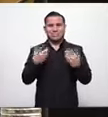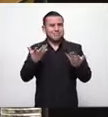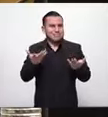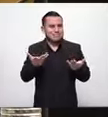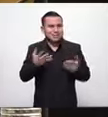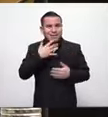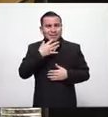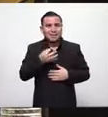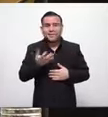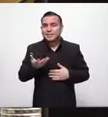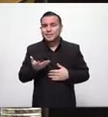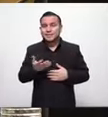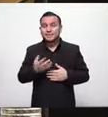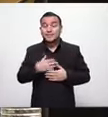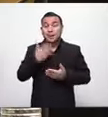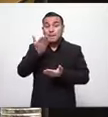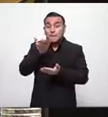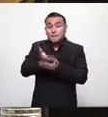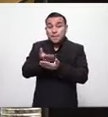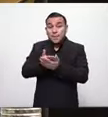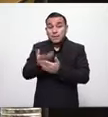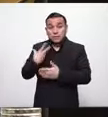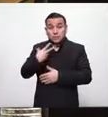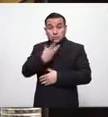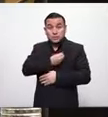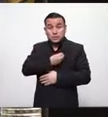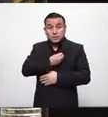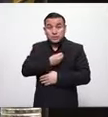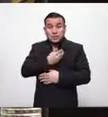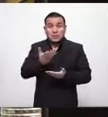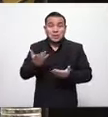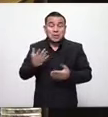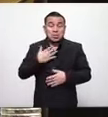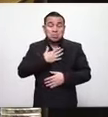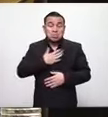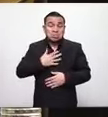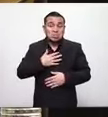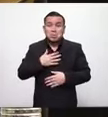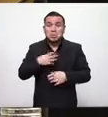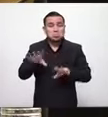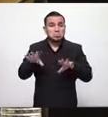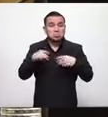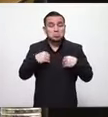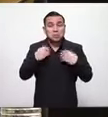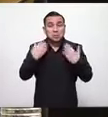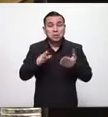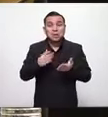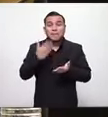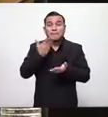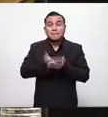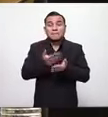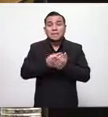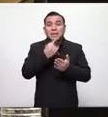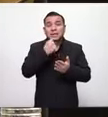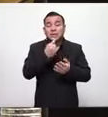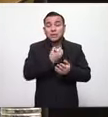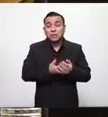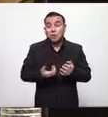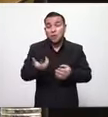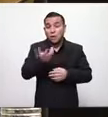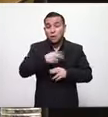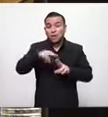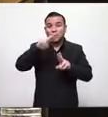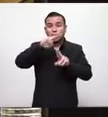claro la propuesta nuestra no tuvo cabida porque ya había una posición mayoritaria